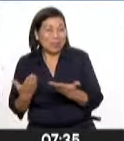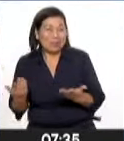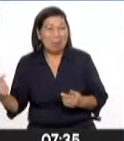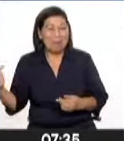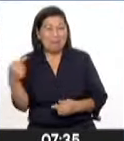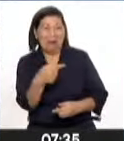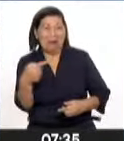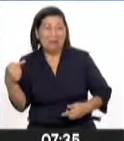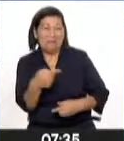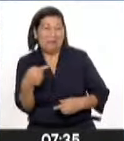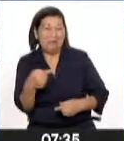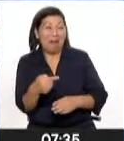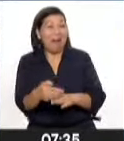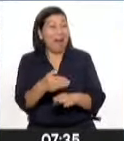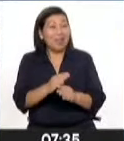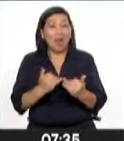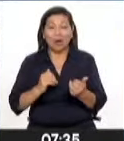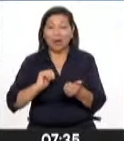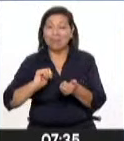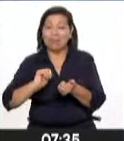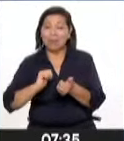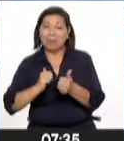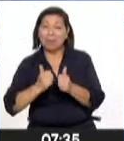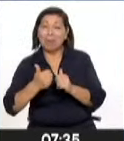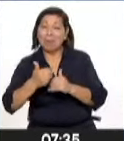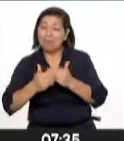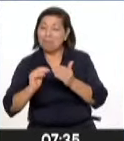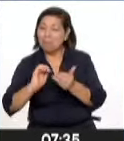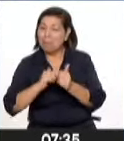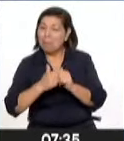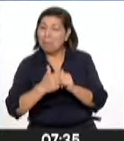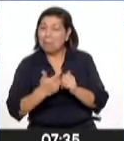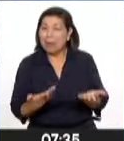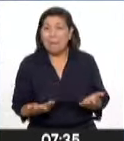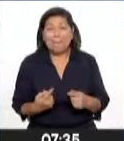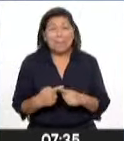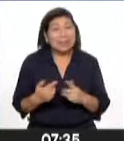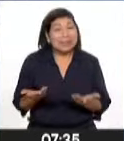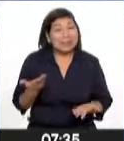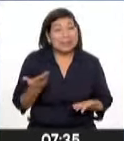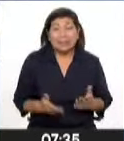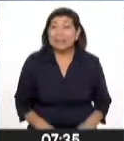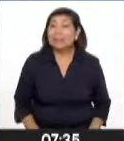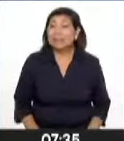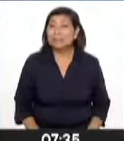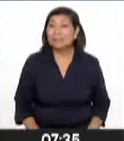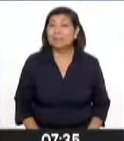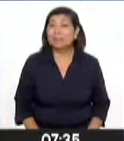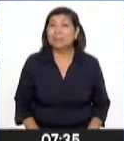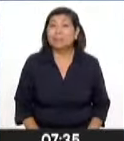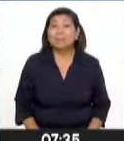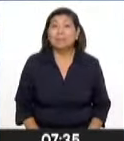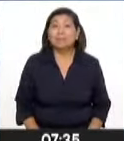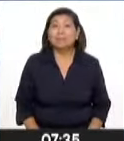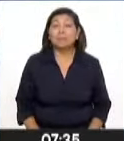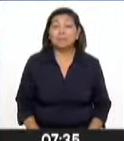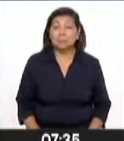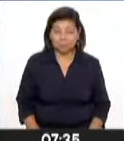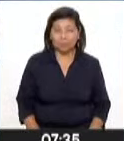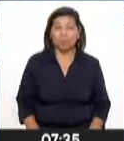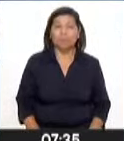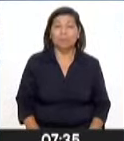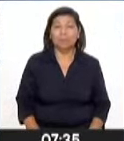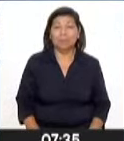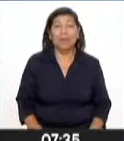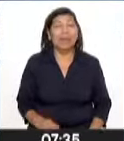pues obviamente las figuras han ido cambiando progresivamente, en desmedro probablemente de la institucionalidad. Mire,